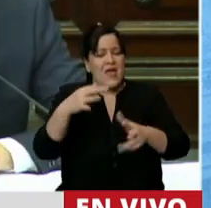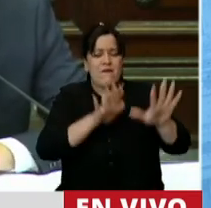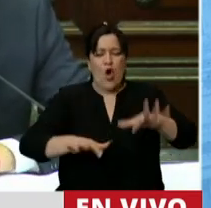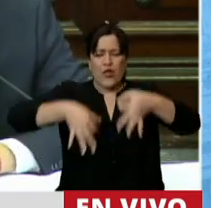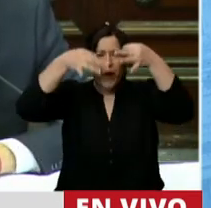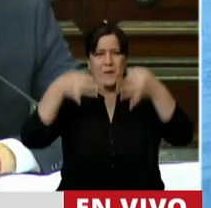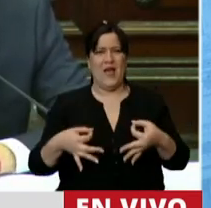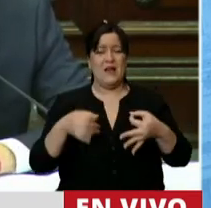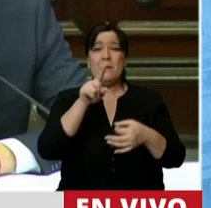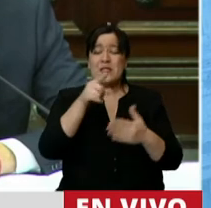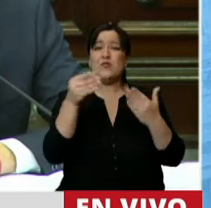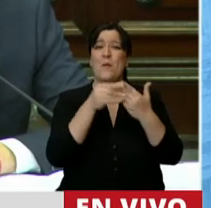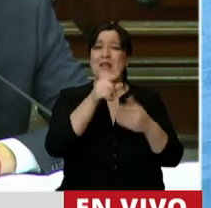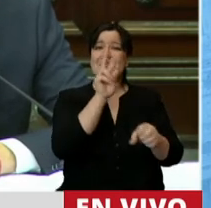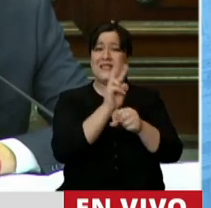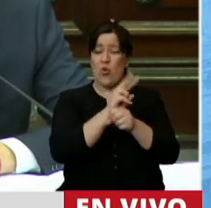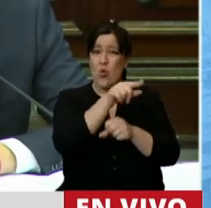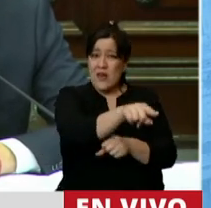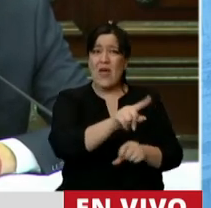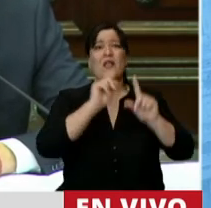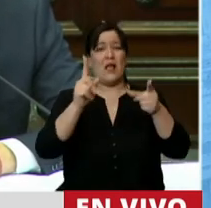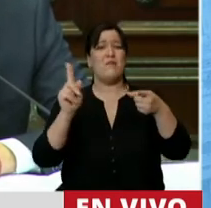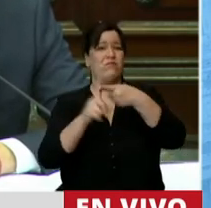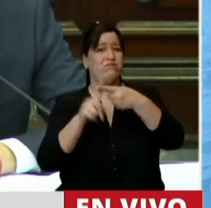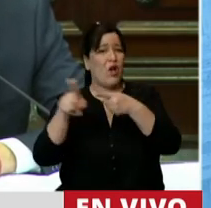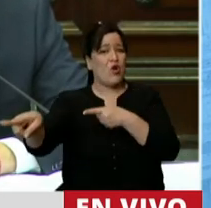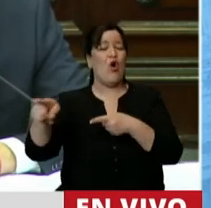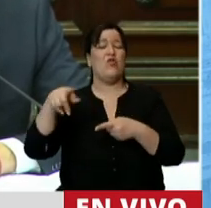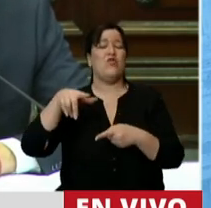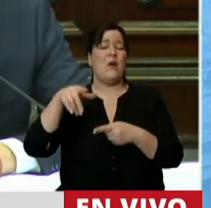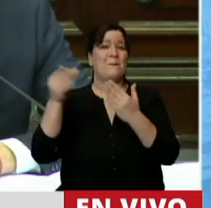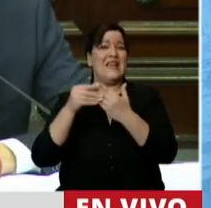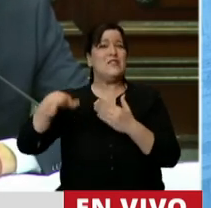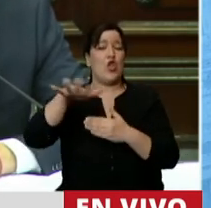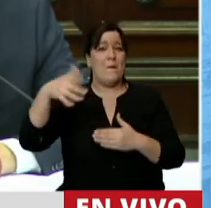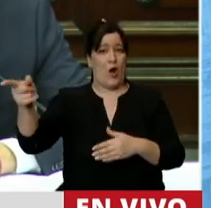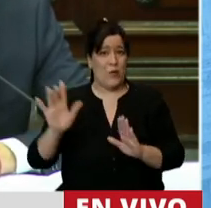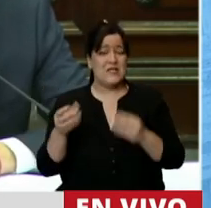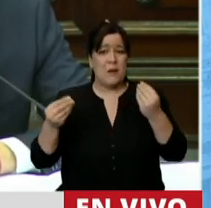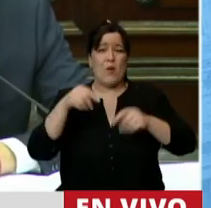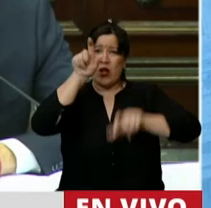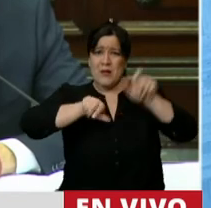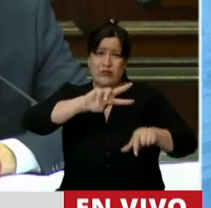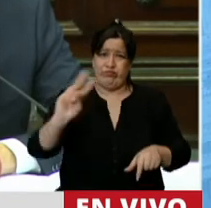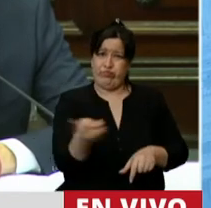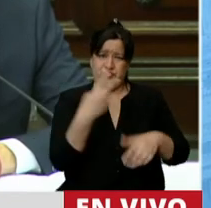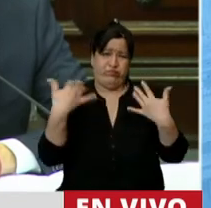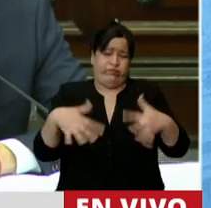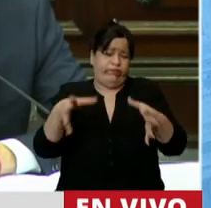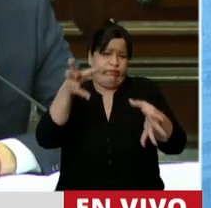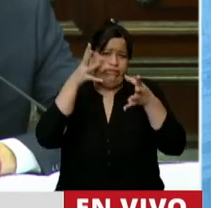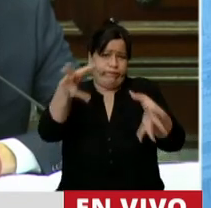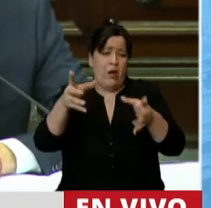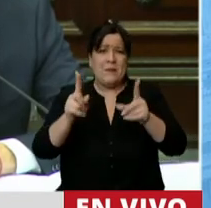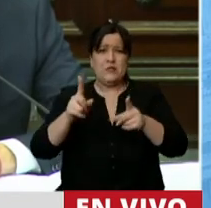a la ministra de Seguridad de la Nación con el ministro de Seguridad de la provincia. Porque la gente está cayendo como mosca. Entre